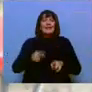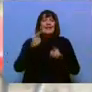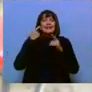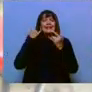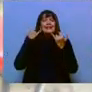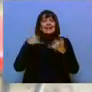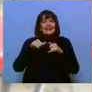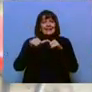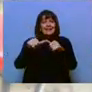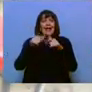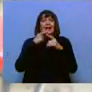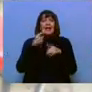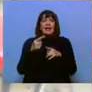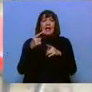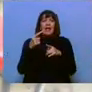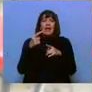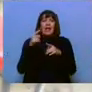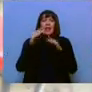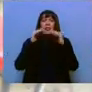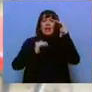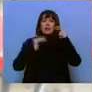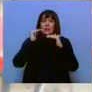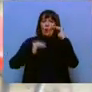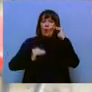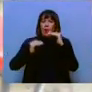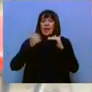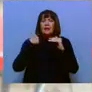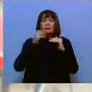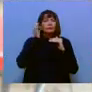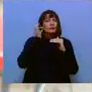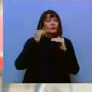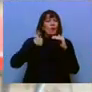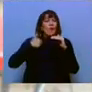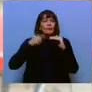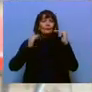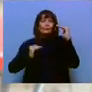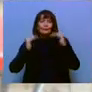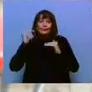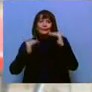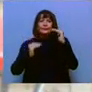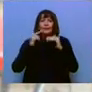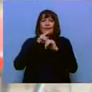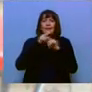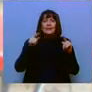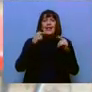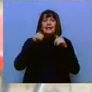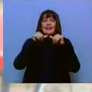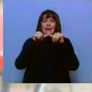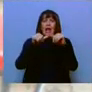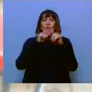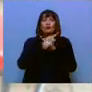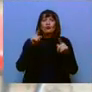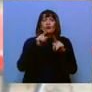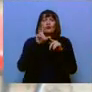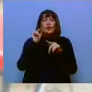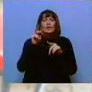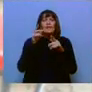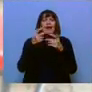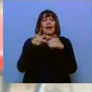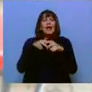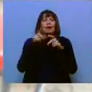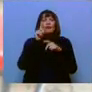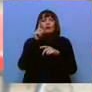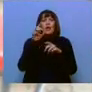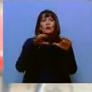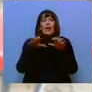existiendo las desigualdades, siguen existiendo las brechas, pero esto no se va a arreglar con